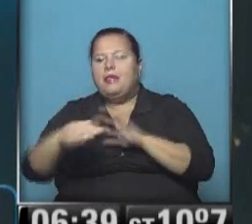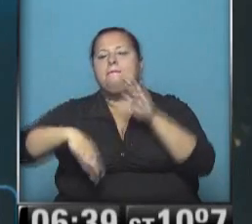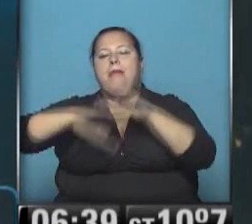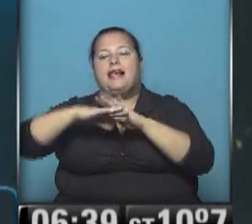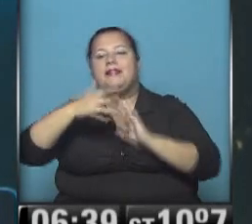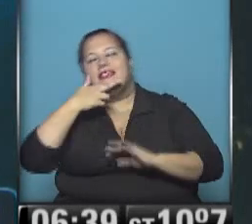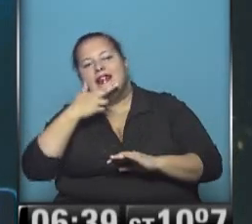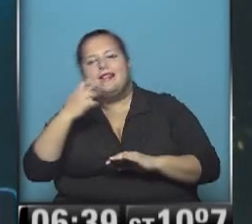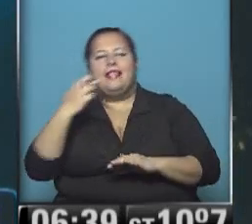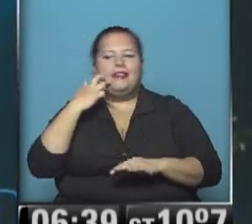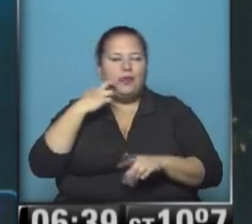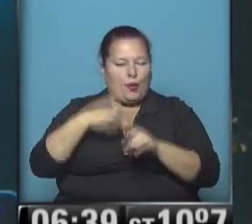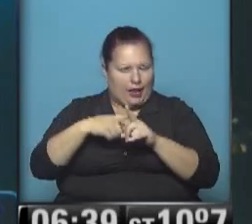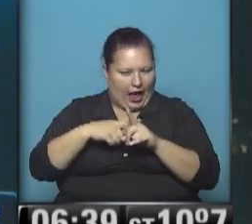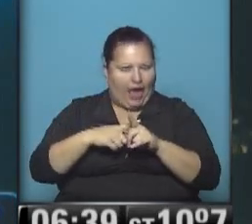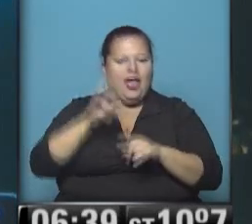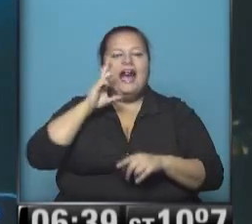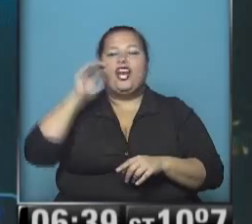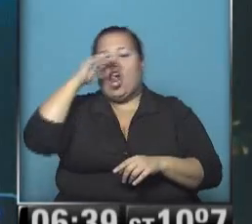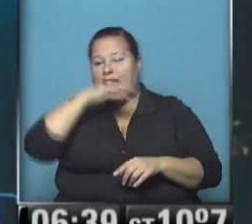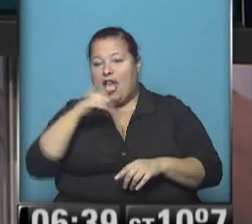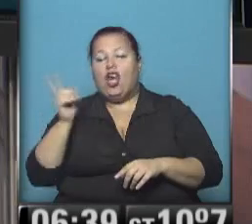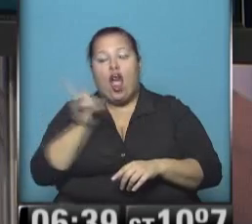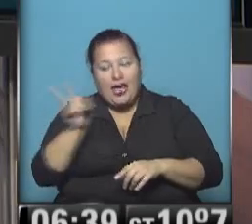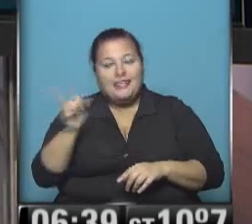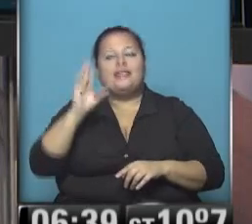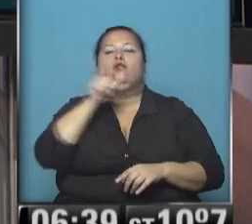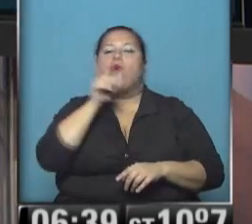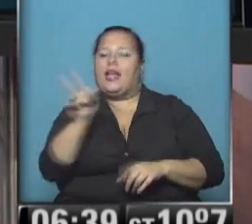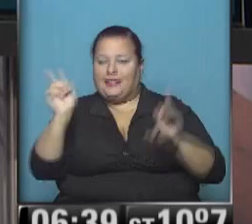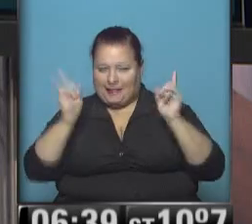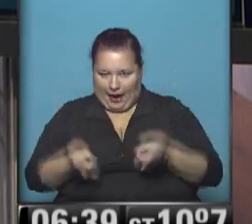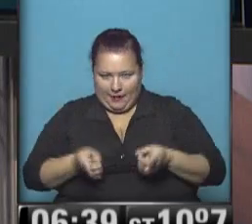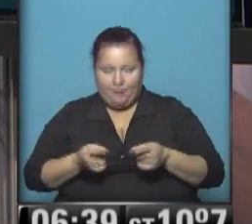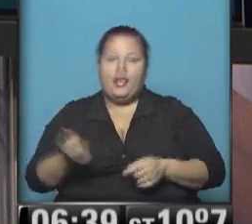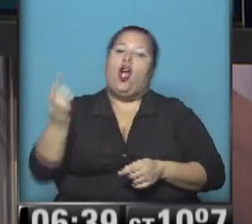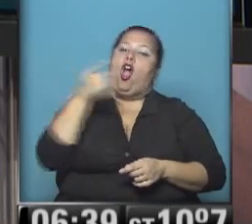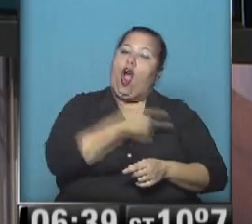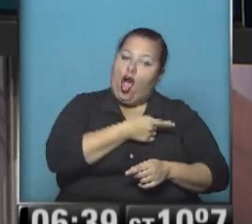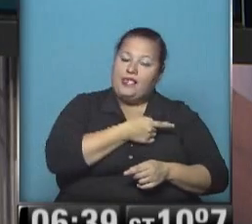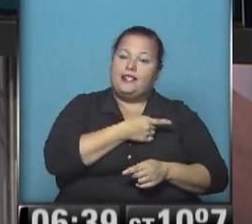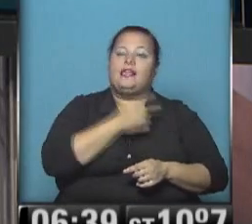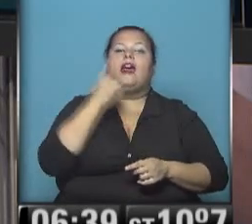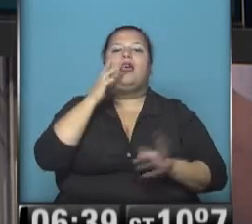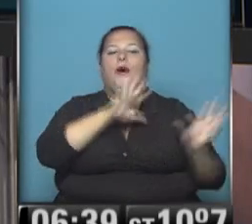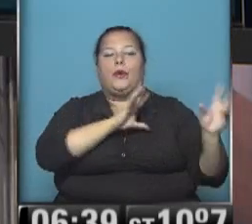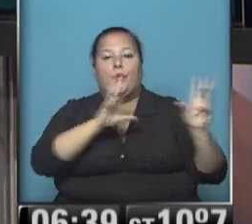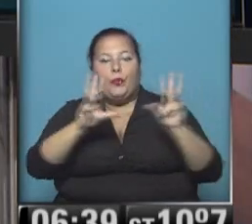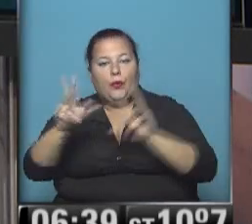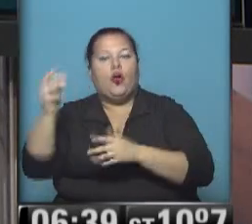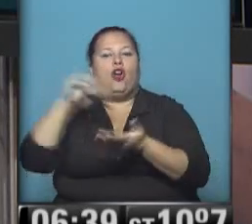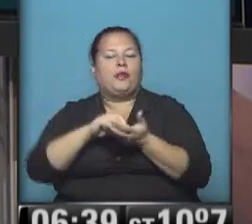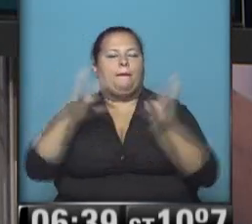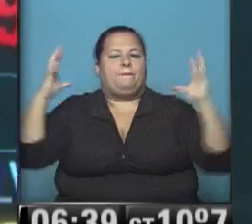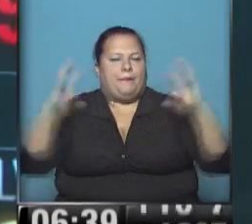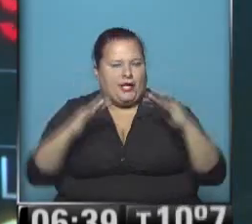17 a 19 grados en el este de Río Negro y también en el este de Chubut mientras que en el oeste desde el oeste está ingresando un nuevo sistema